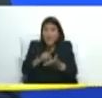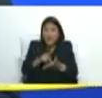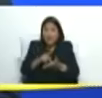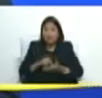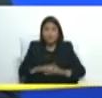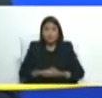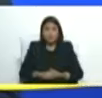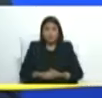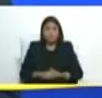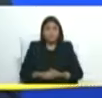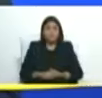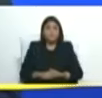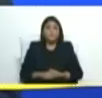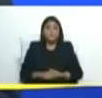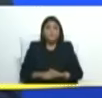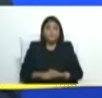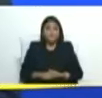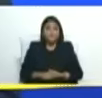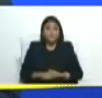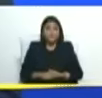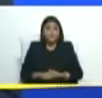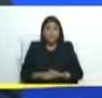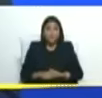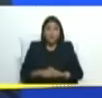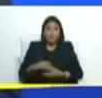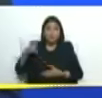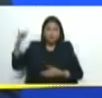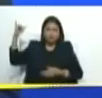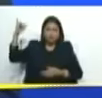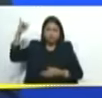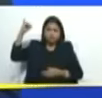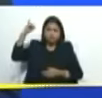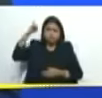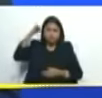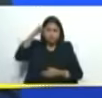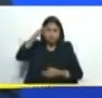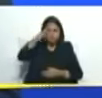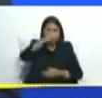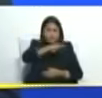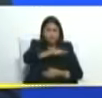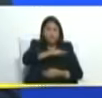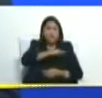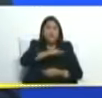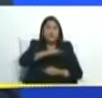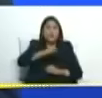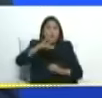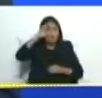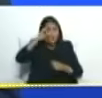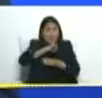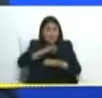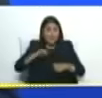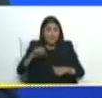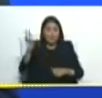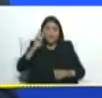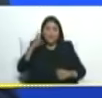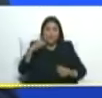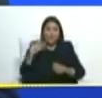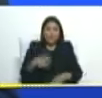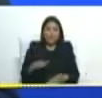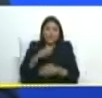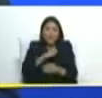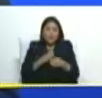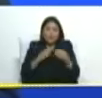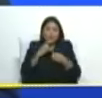nos escoltaron los subcoy de nuestra gloriosa aviación militar bolivariana que emoción ver esos